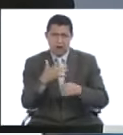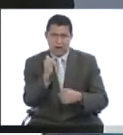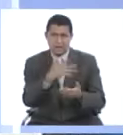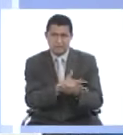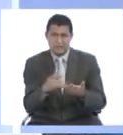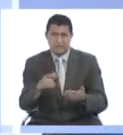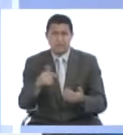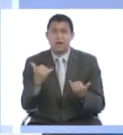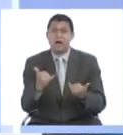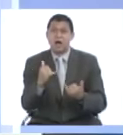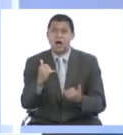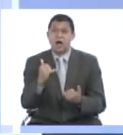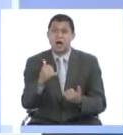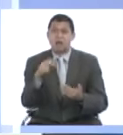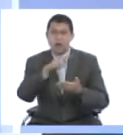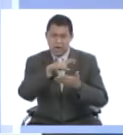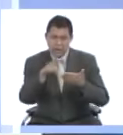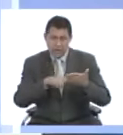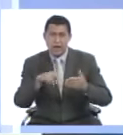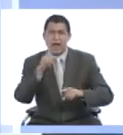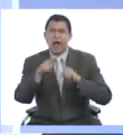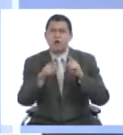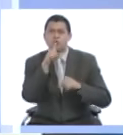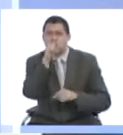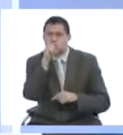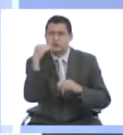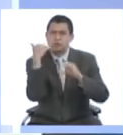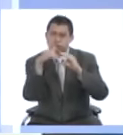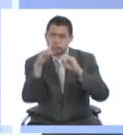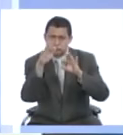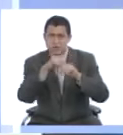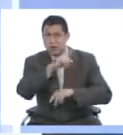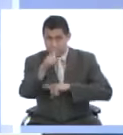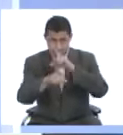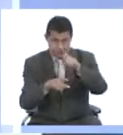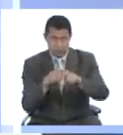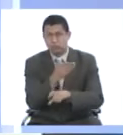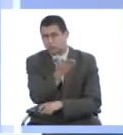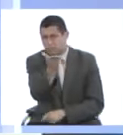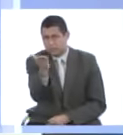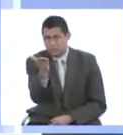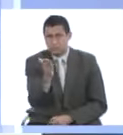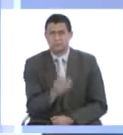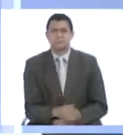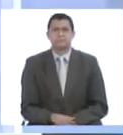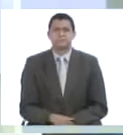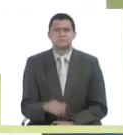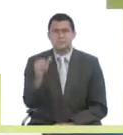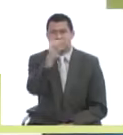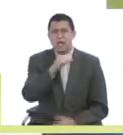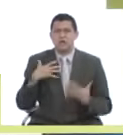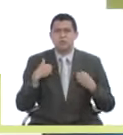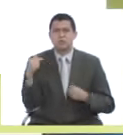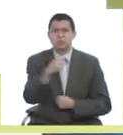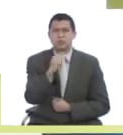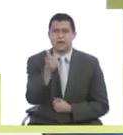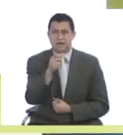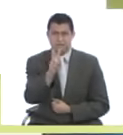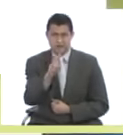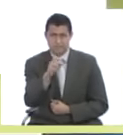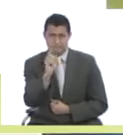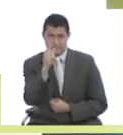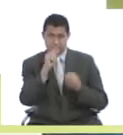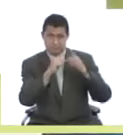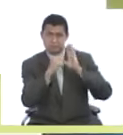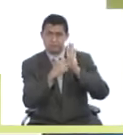diabetes. Nosotros en este momento vamos a leer algunos de los comentarios y también algunas de las preguntas que nos llegan a través de nuestra cuenta de Twitter, arroba, salud, y bajo, y la primera